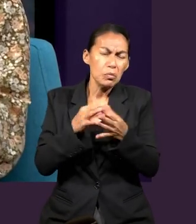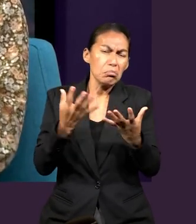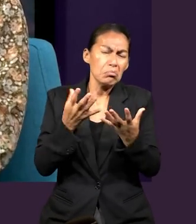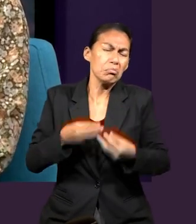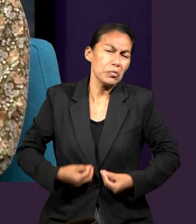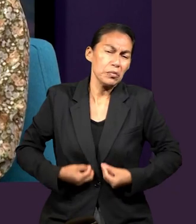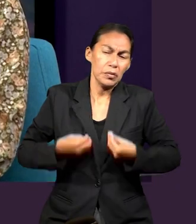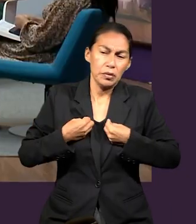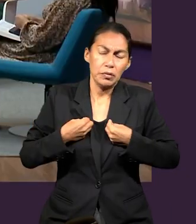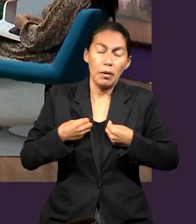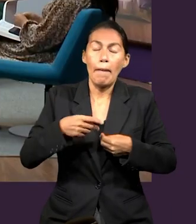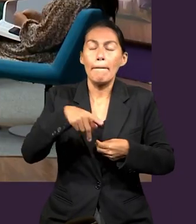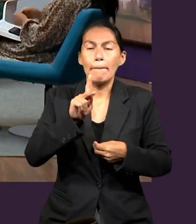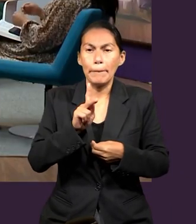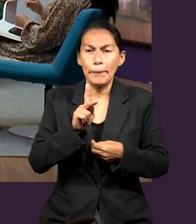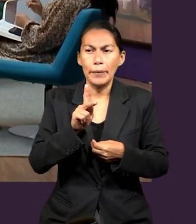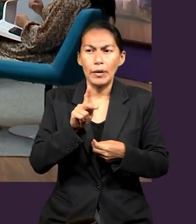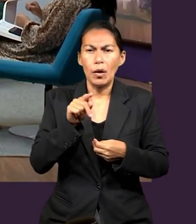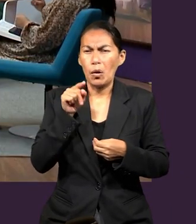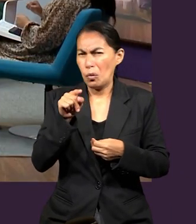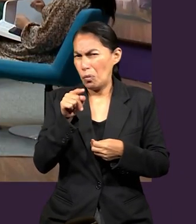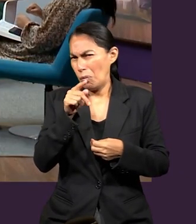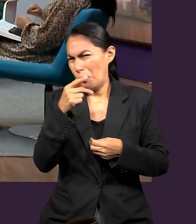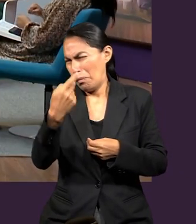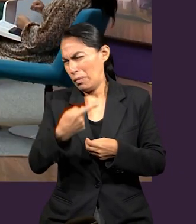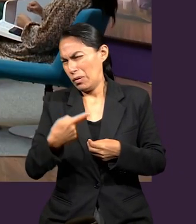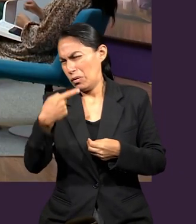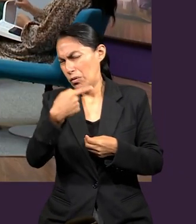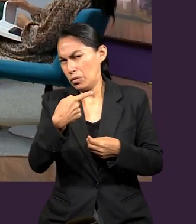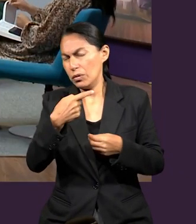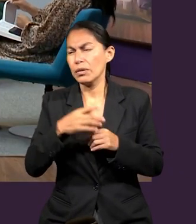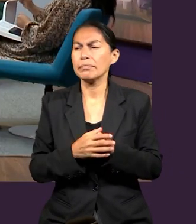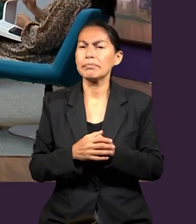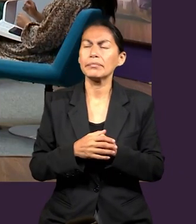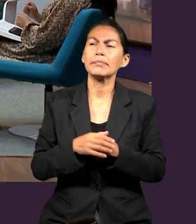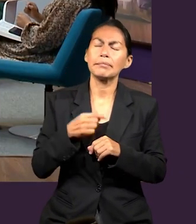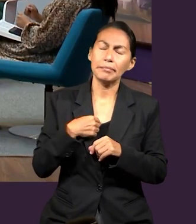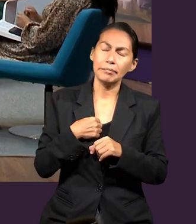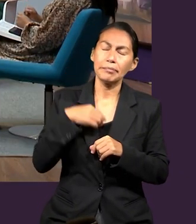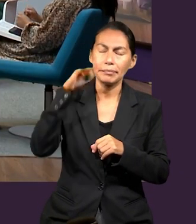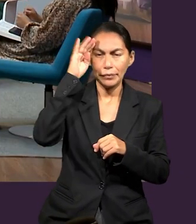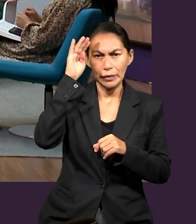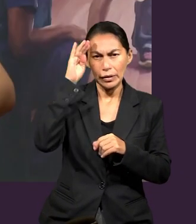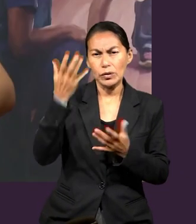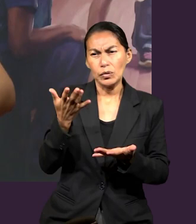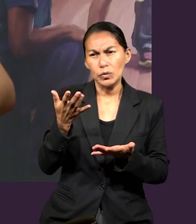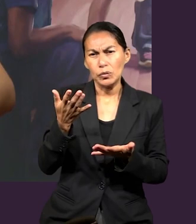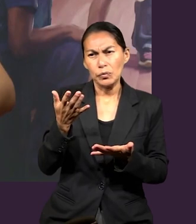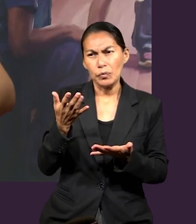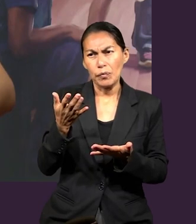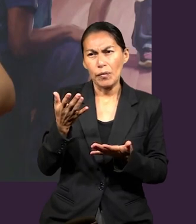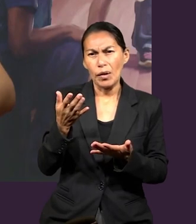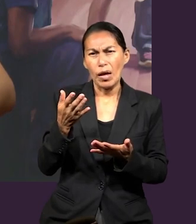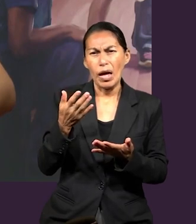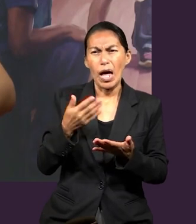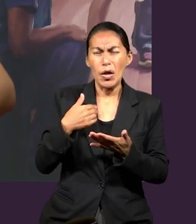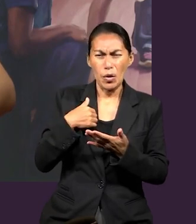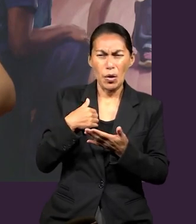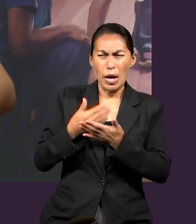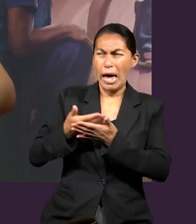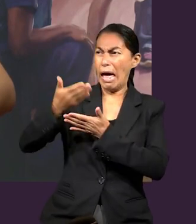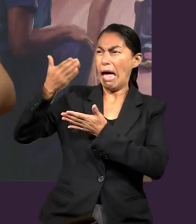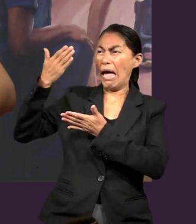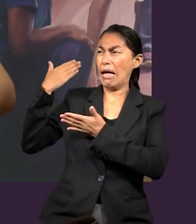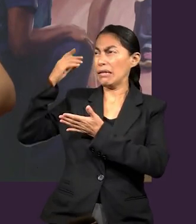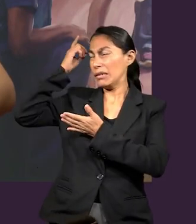gracias a Dios lo pasamos todos juntos. Pero me llama mucho la atención esta pregunta que justamente, pastor, me mencionas, porque